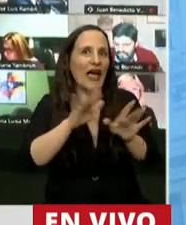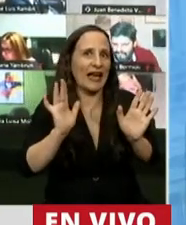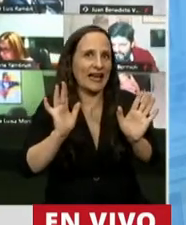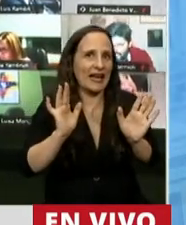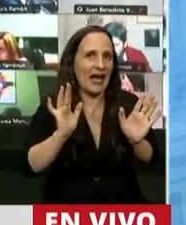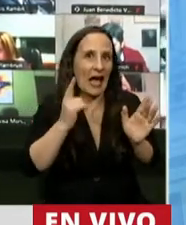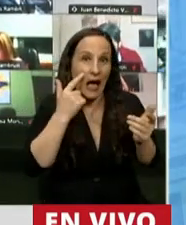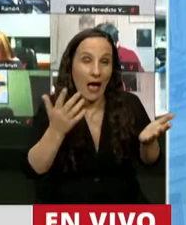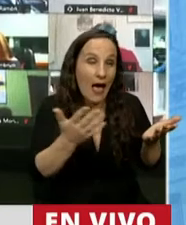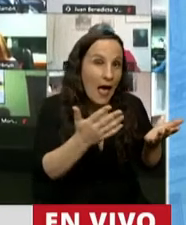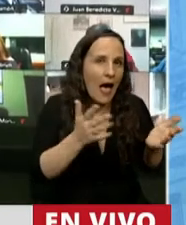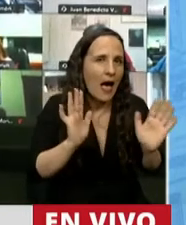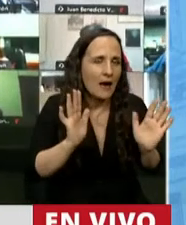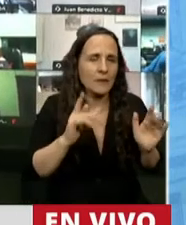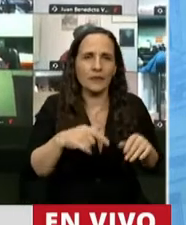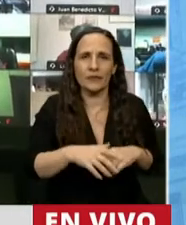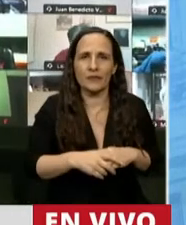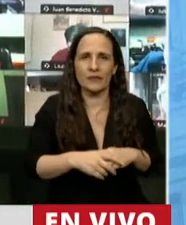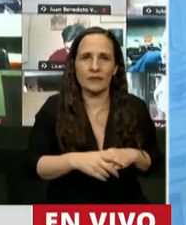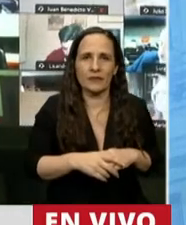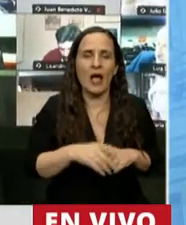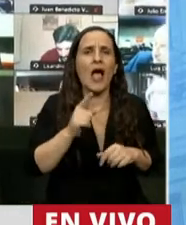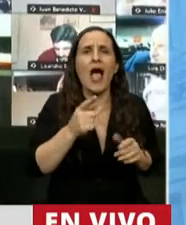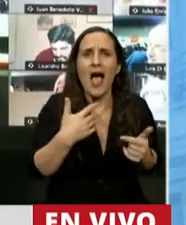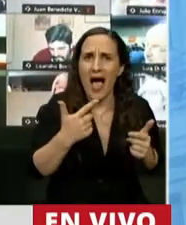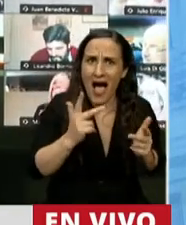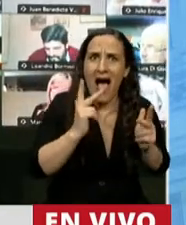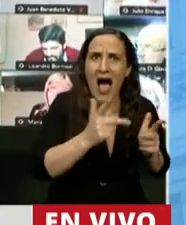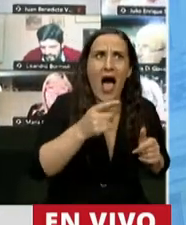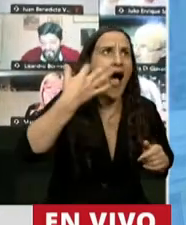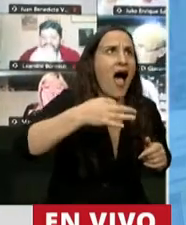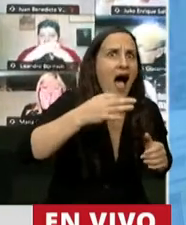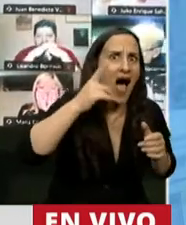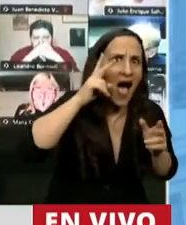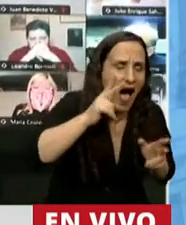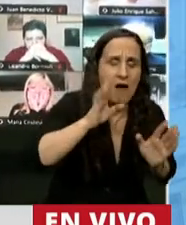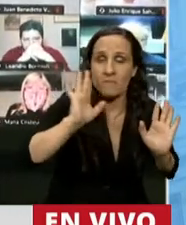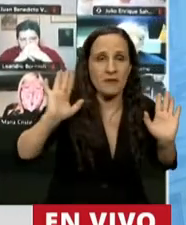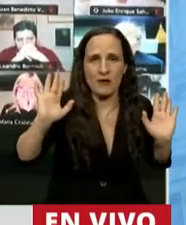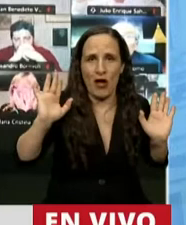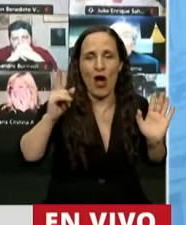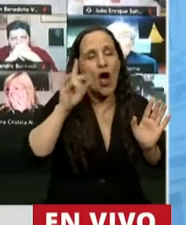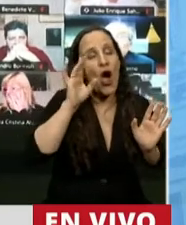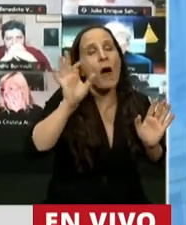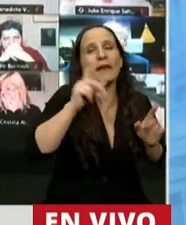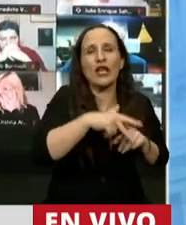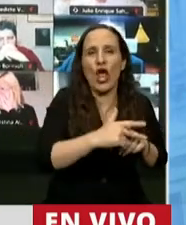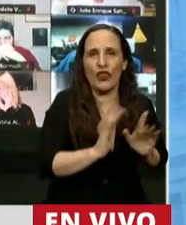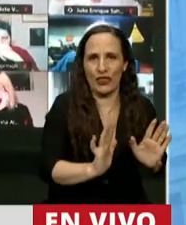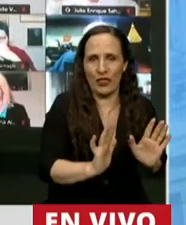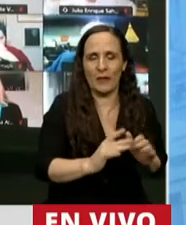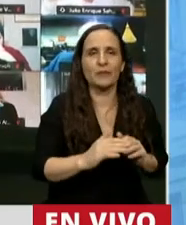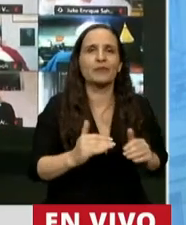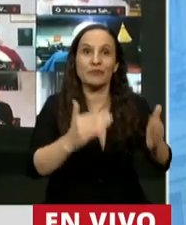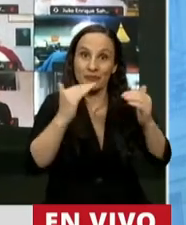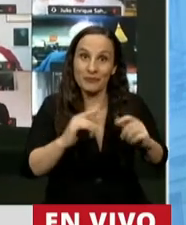antes que digan nada, aclaro no vinculante. El presupuesto, sigo, el último párrafo de